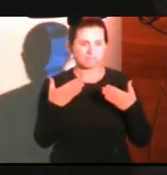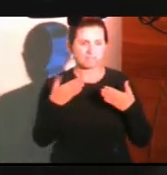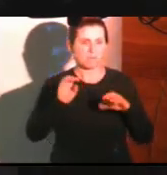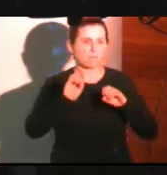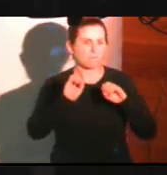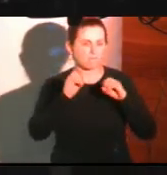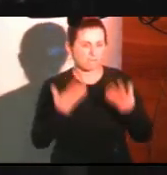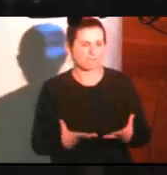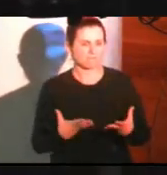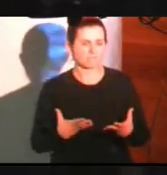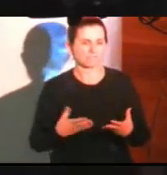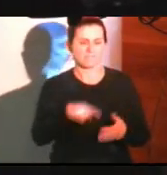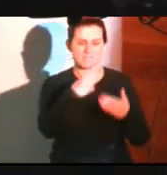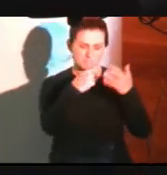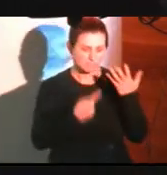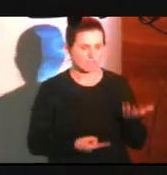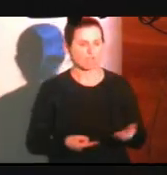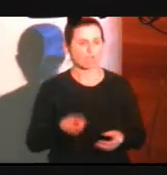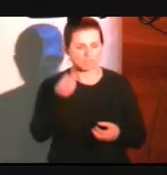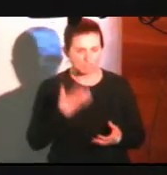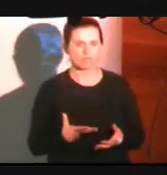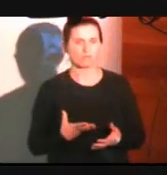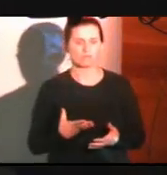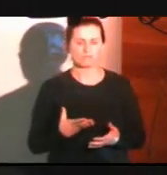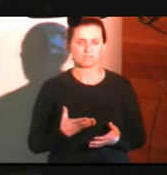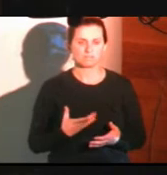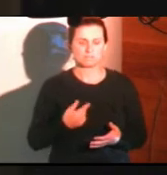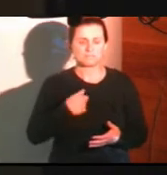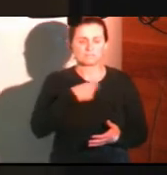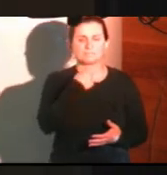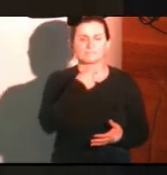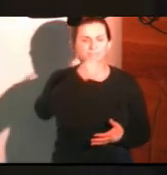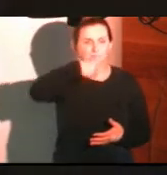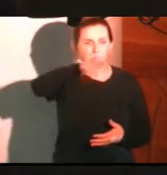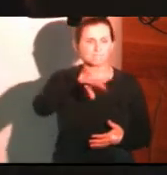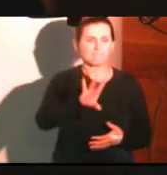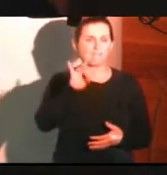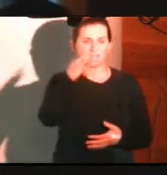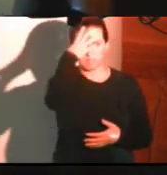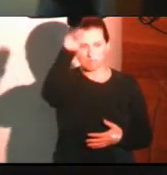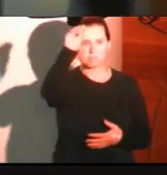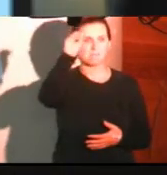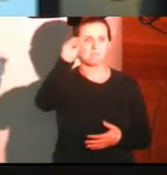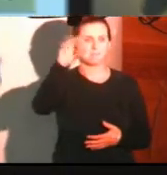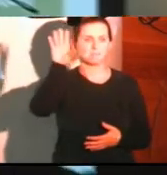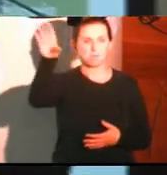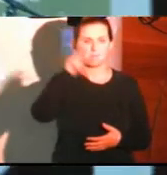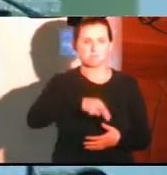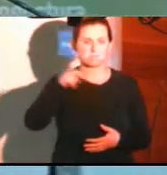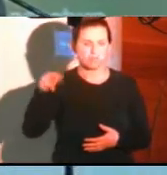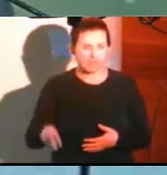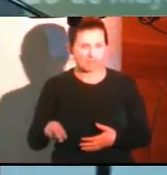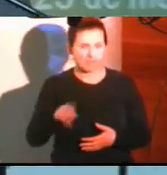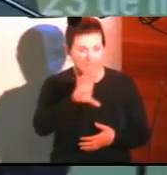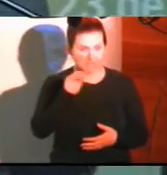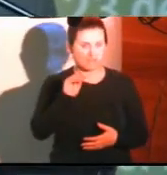pasen tres días maravillosos y que sigan eligiendo Villa Langostura, provincia del Neuquén, para realizar este tipo de